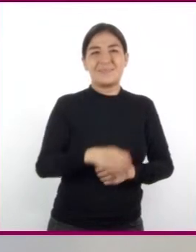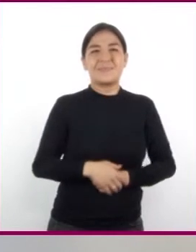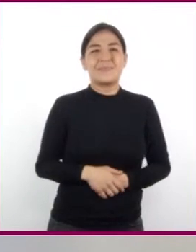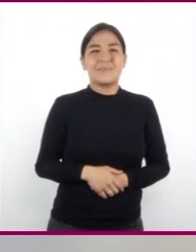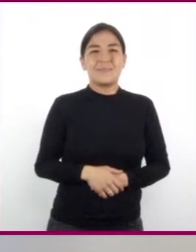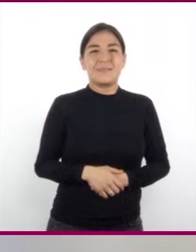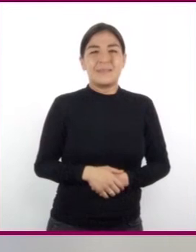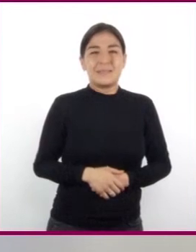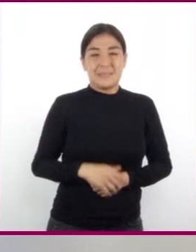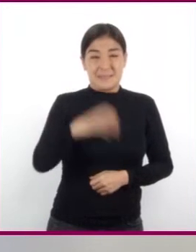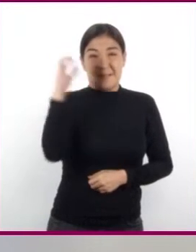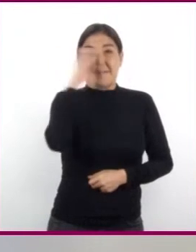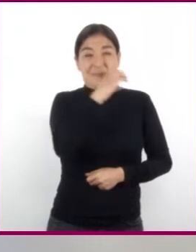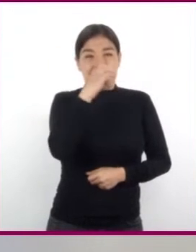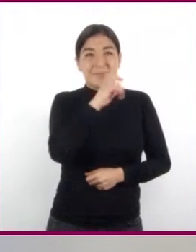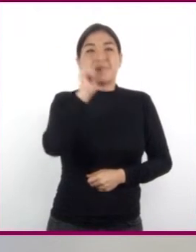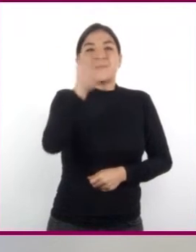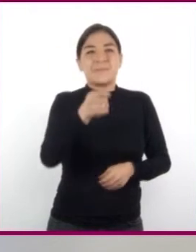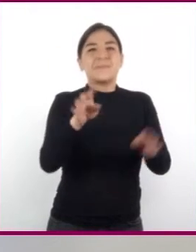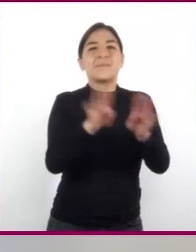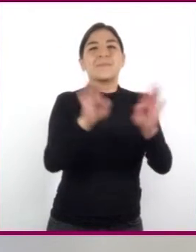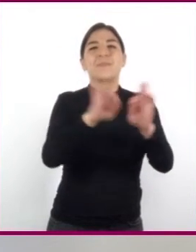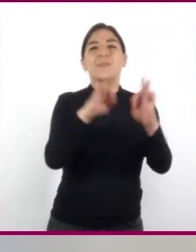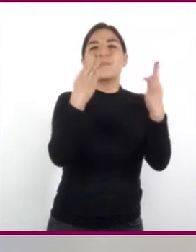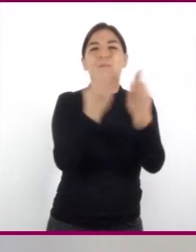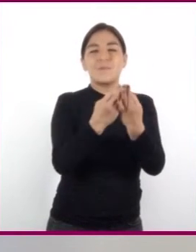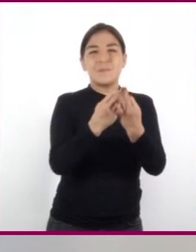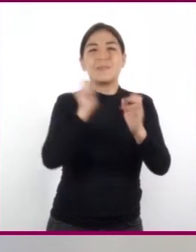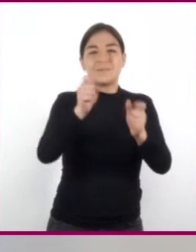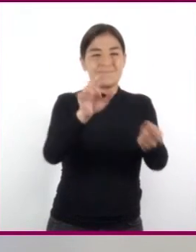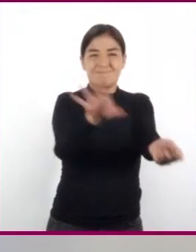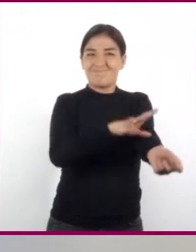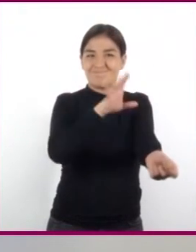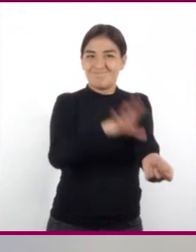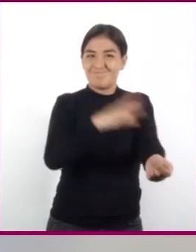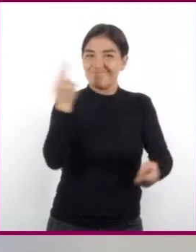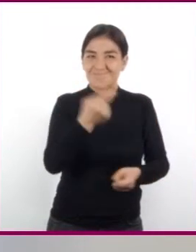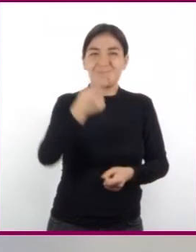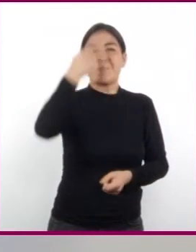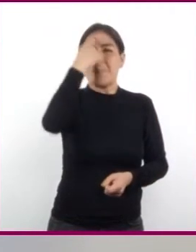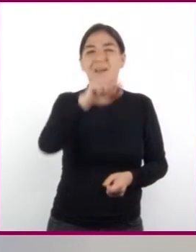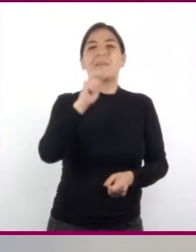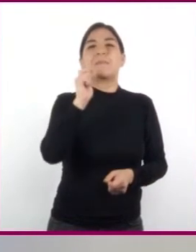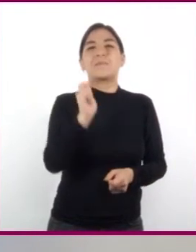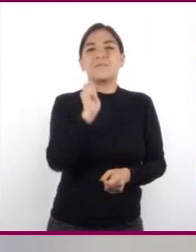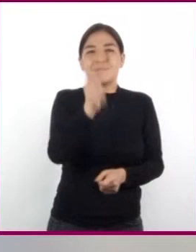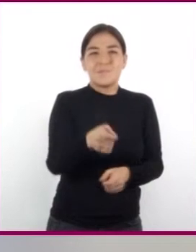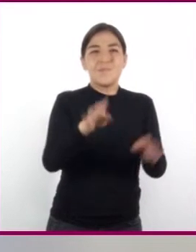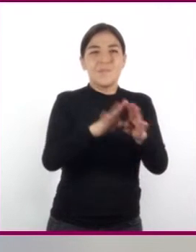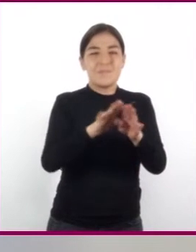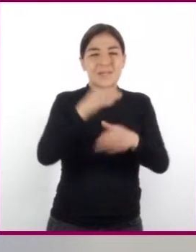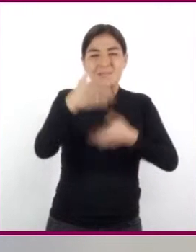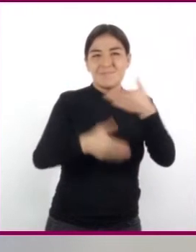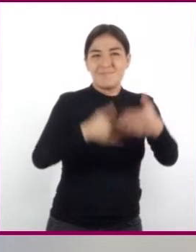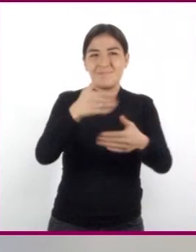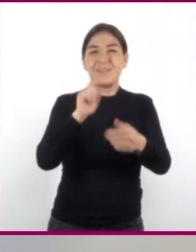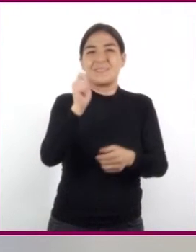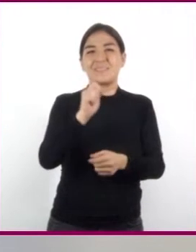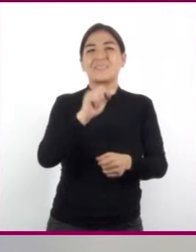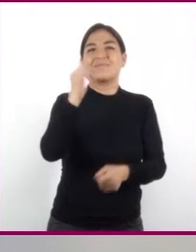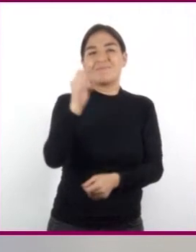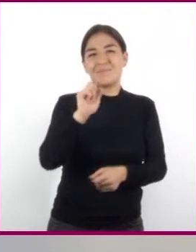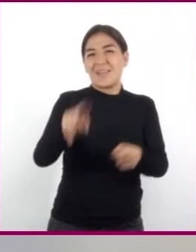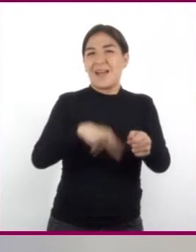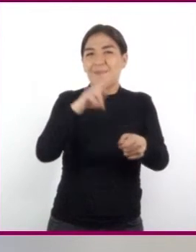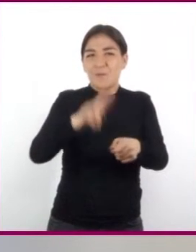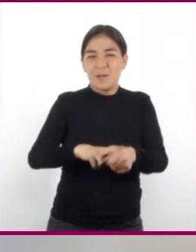El calor es una forma de energía necesaria para que ocurran algunos procesos naturales como la